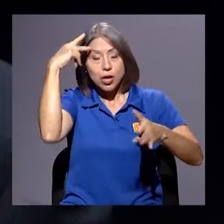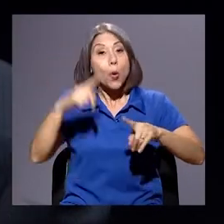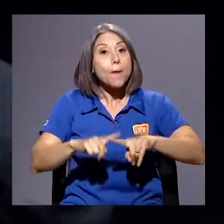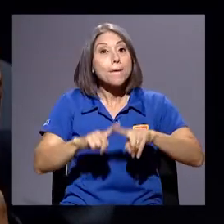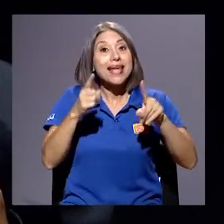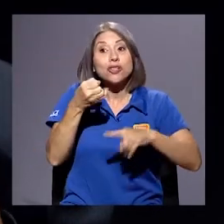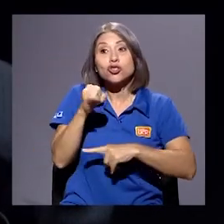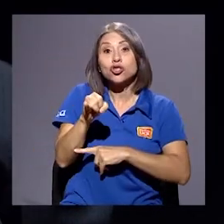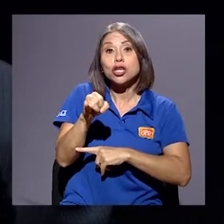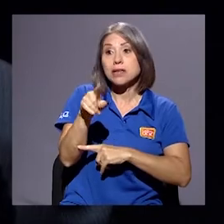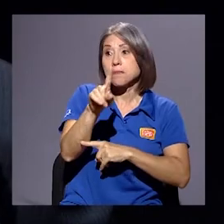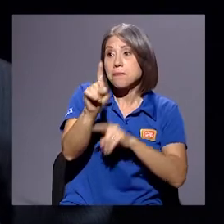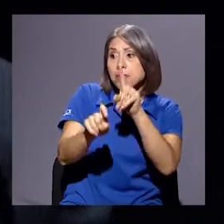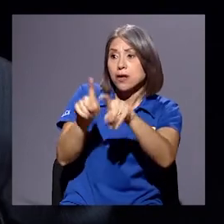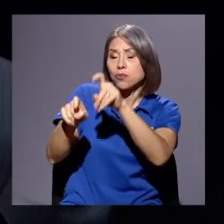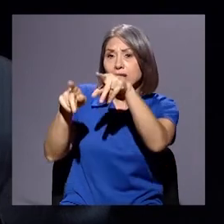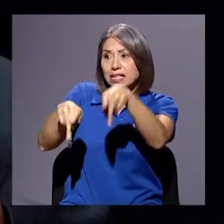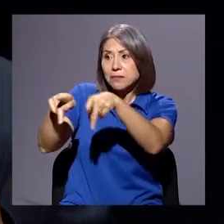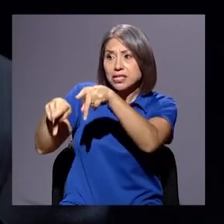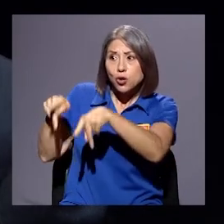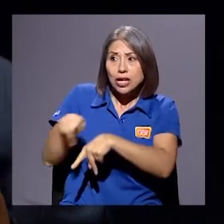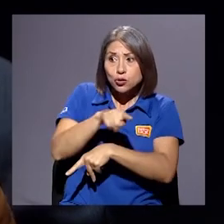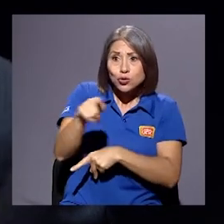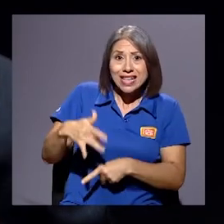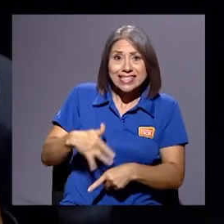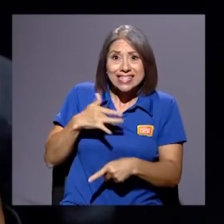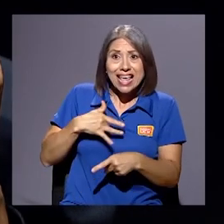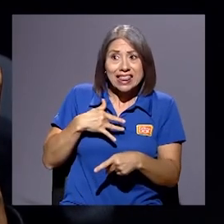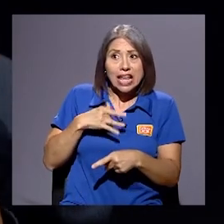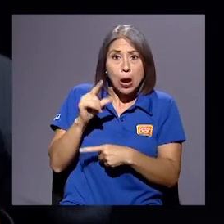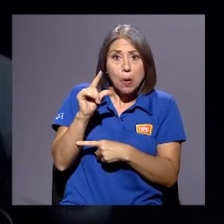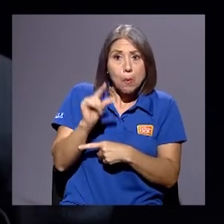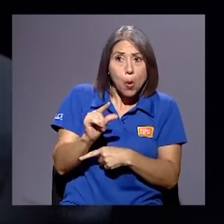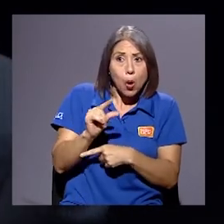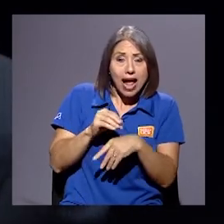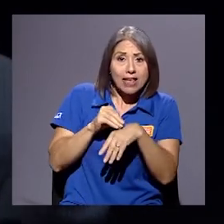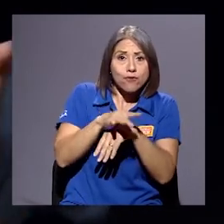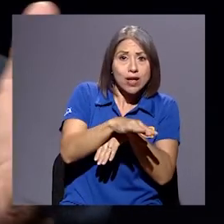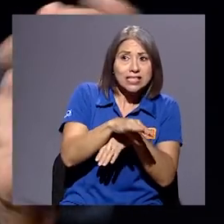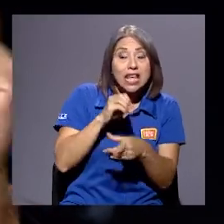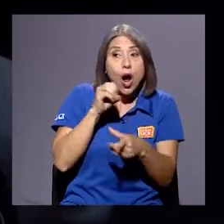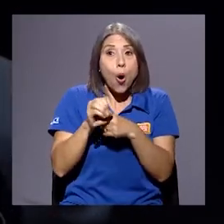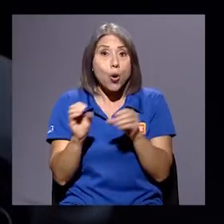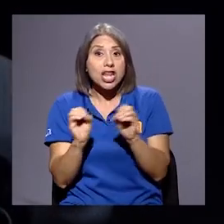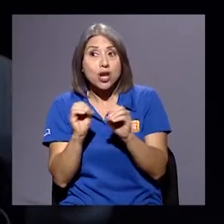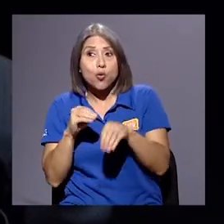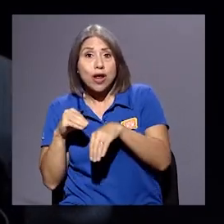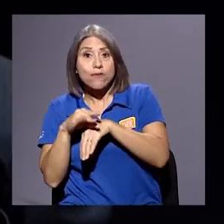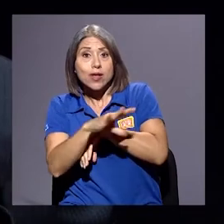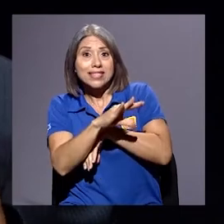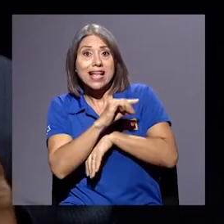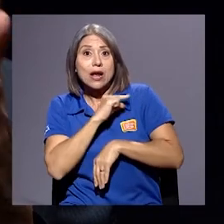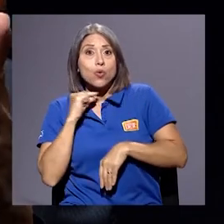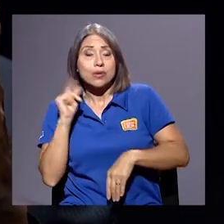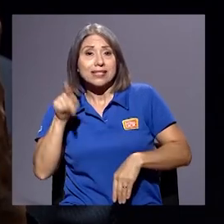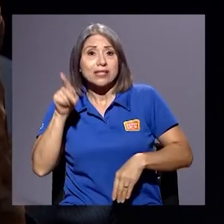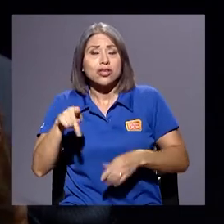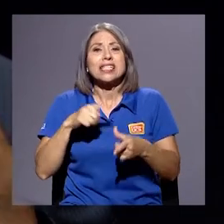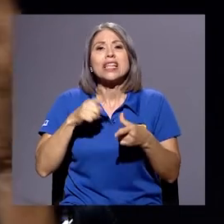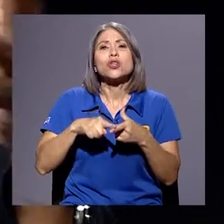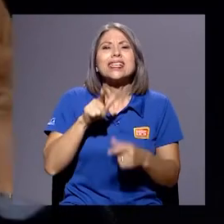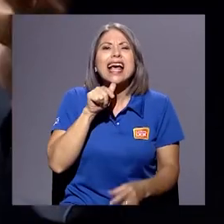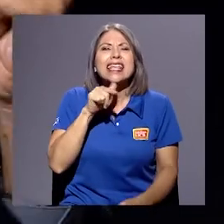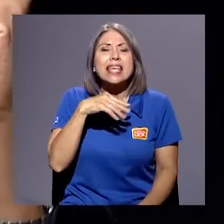personas en su vida cotidiana, sienten poca o ninguna influencia, entonces, ¿a beneficia ese tipo de discursos que construyen